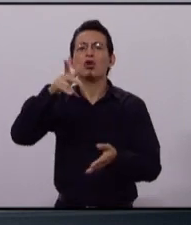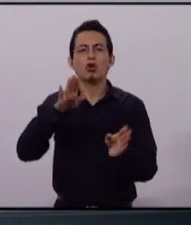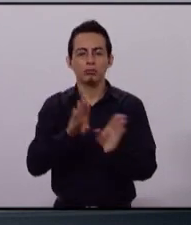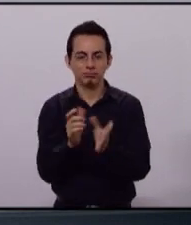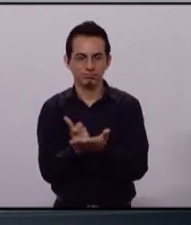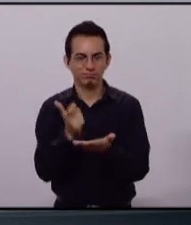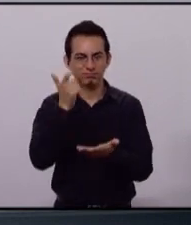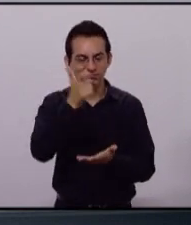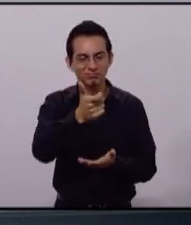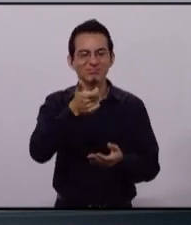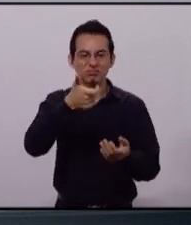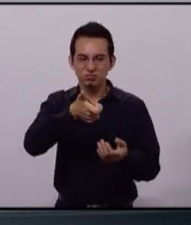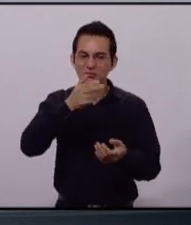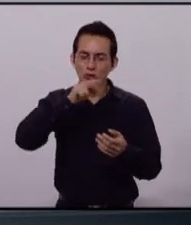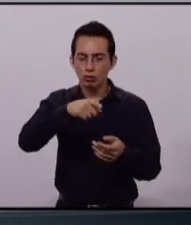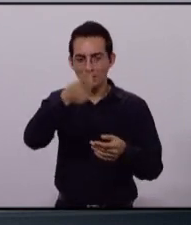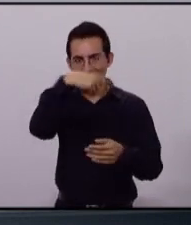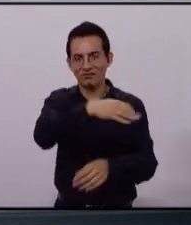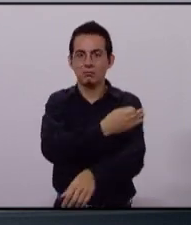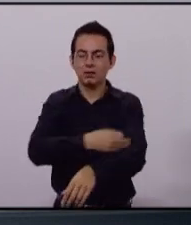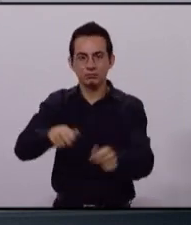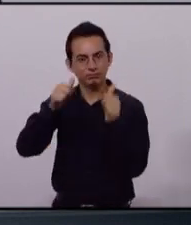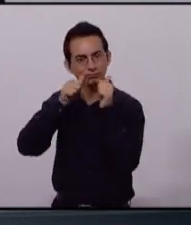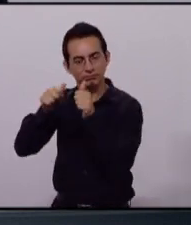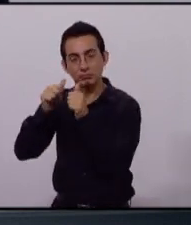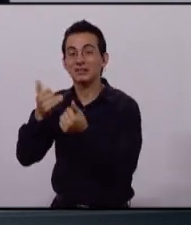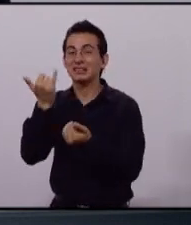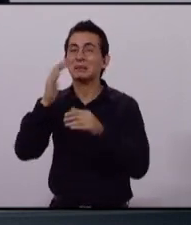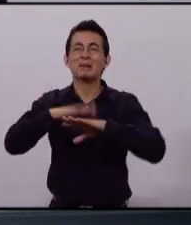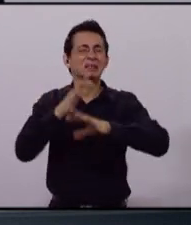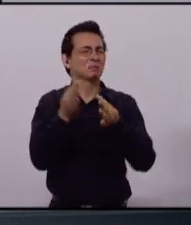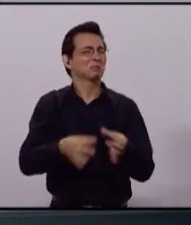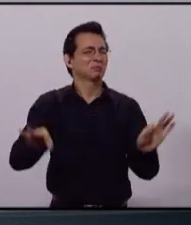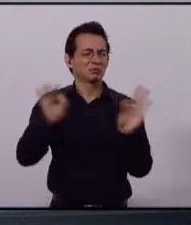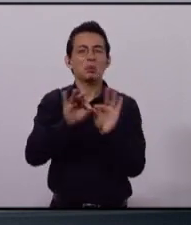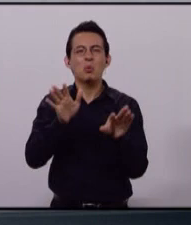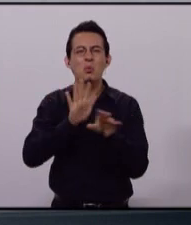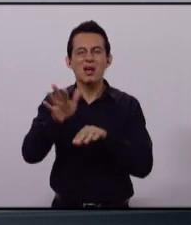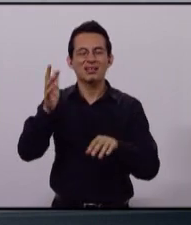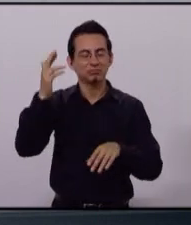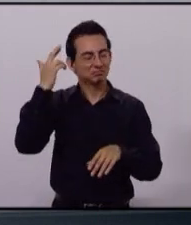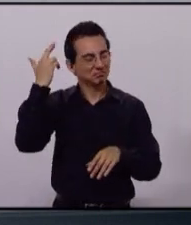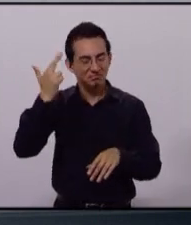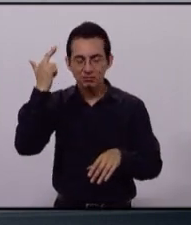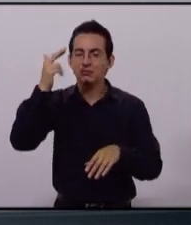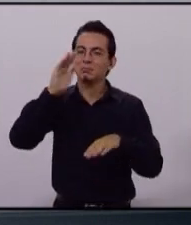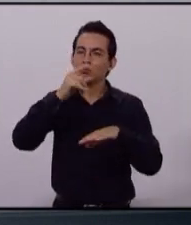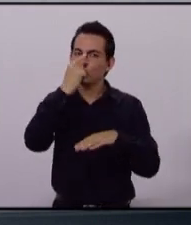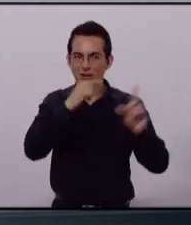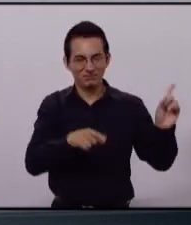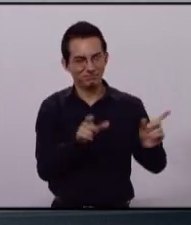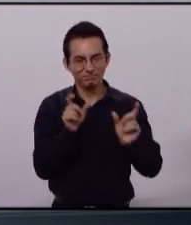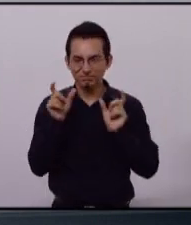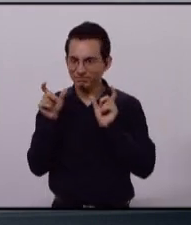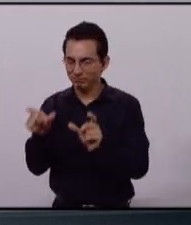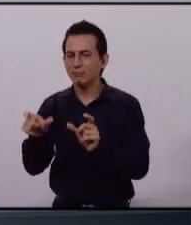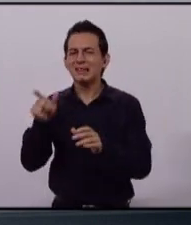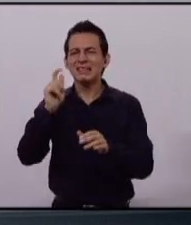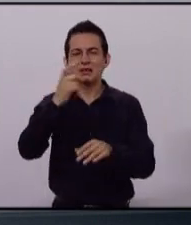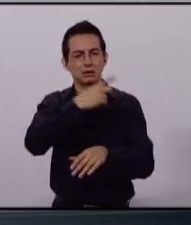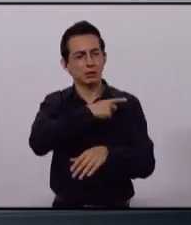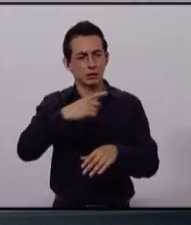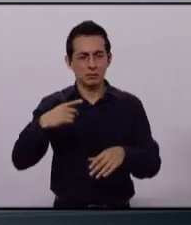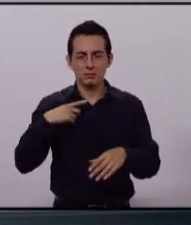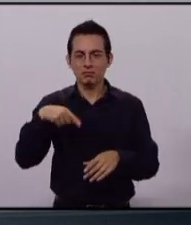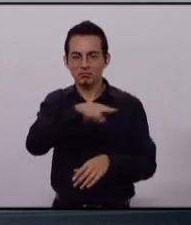ellos y seguridad para sus familias. Pero sobre todo, necesitamos una policía cercana a ti, a la que tengas tú